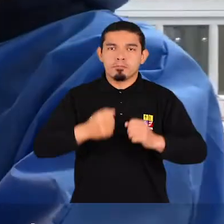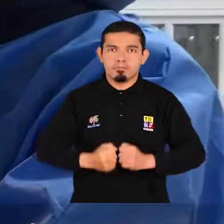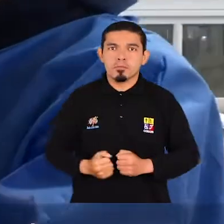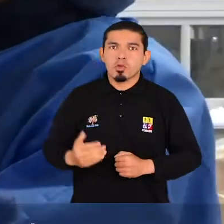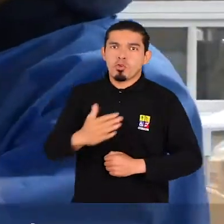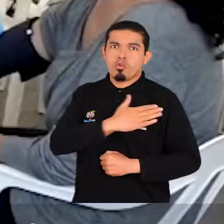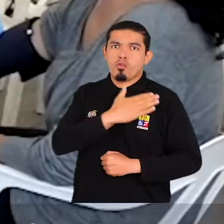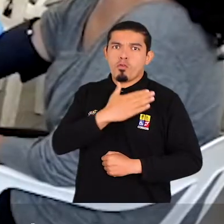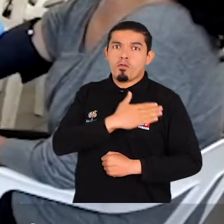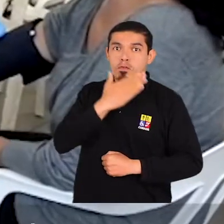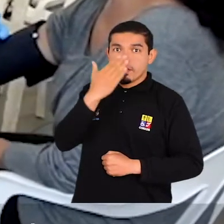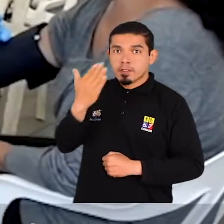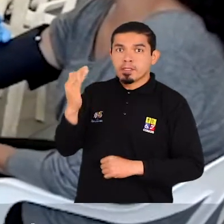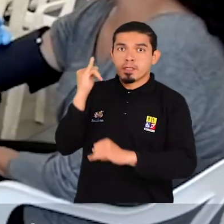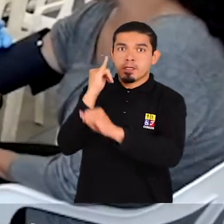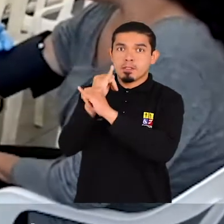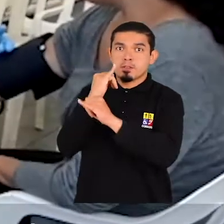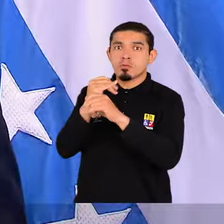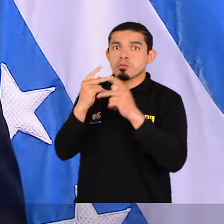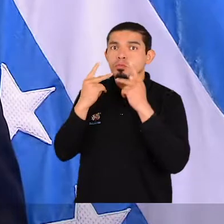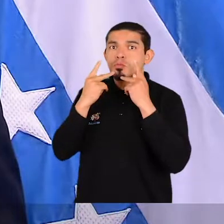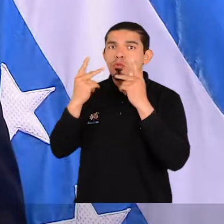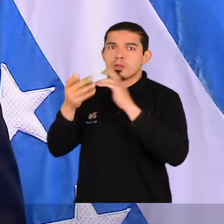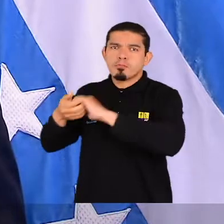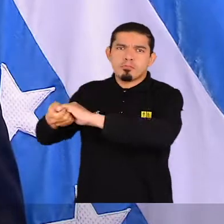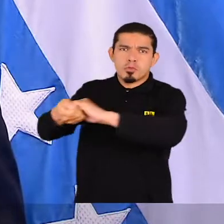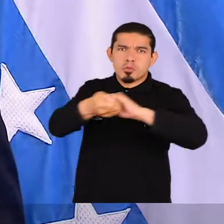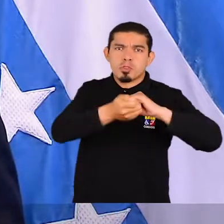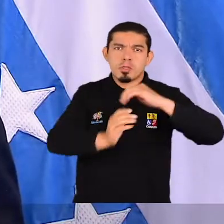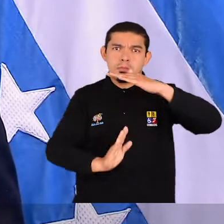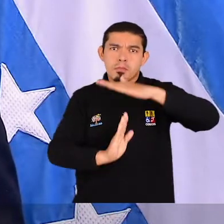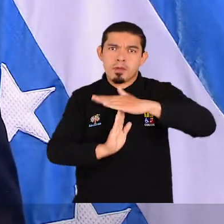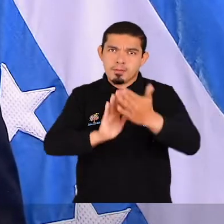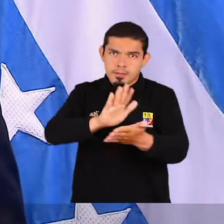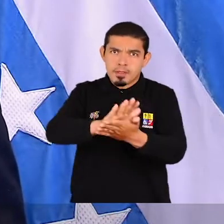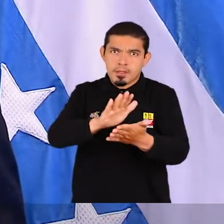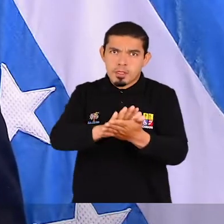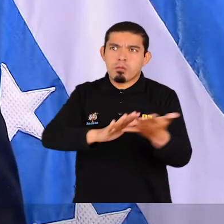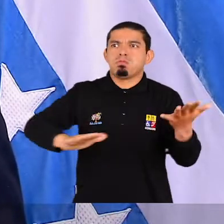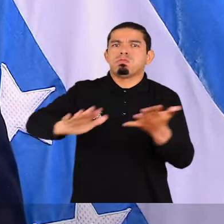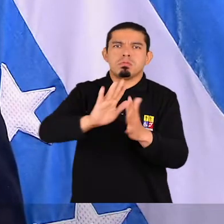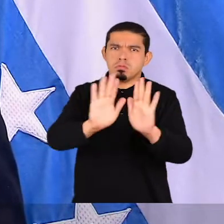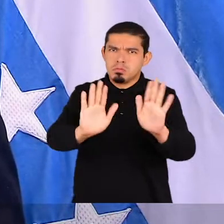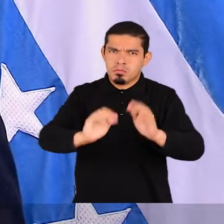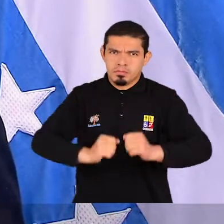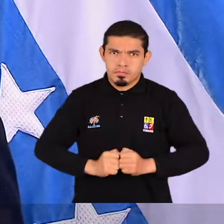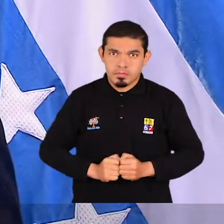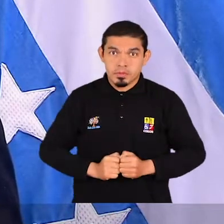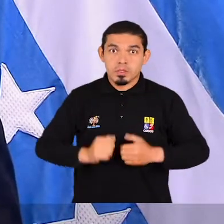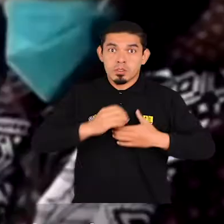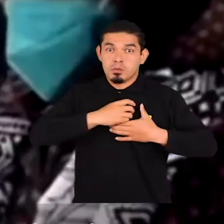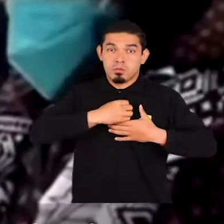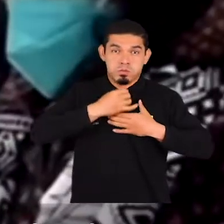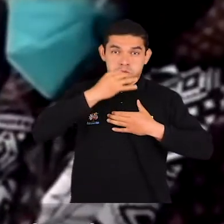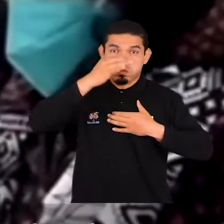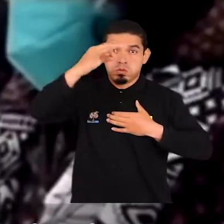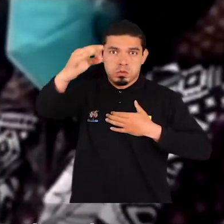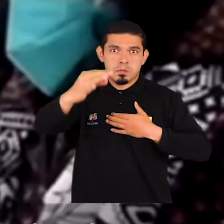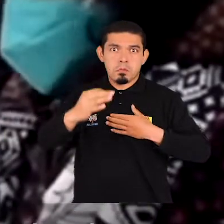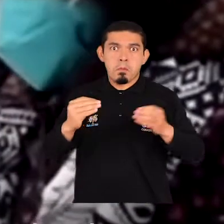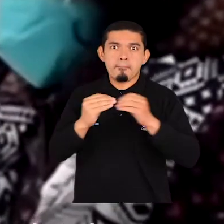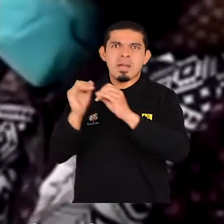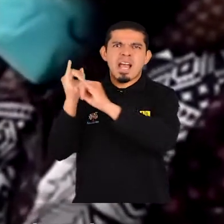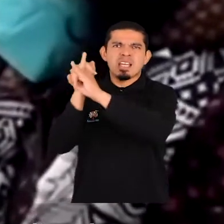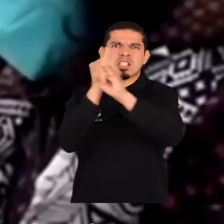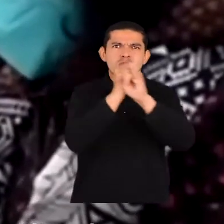públicas es crucial para la solidaridad social, para la paz y la estabilidad. Esta pandemia logró sobrepasar las instituciones